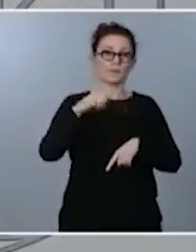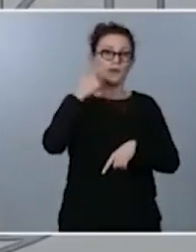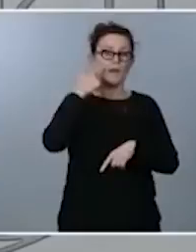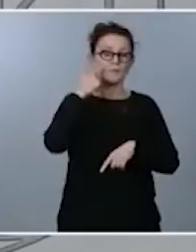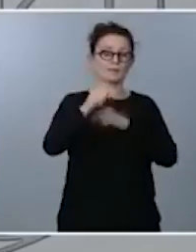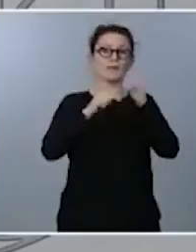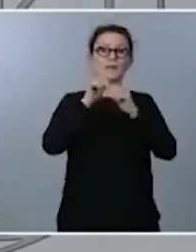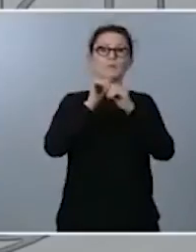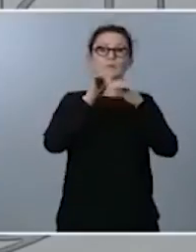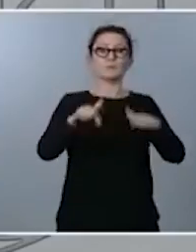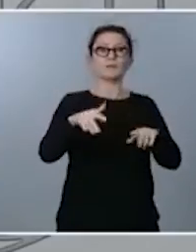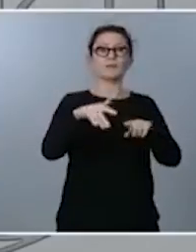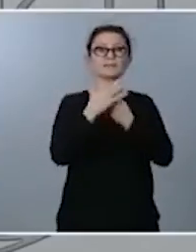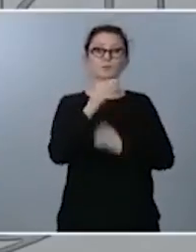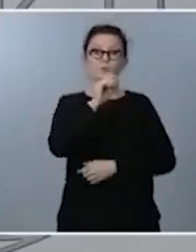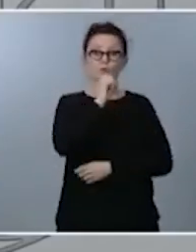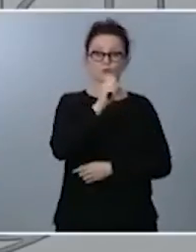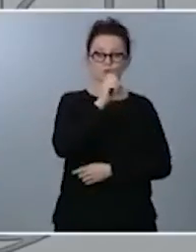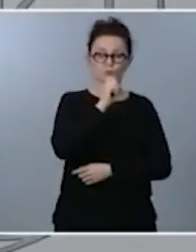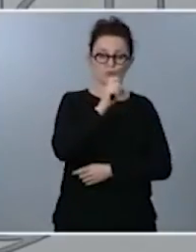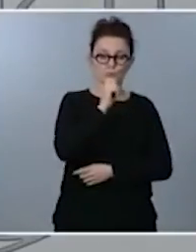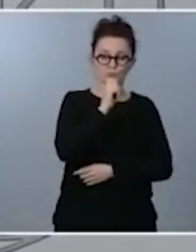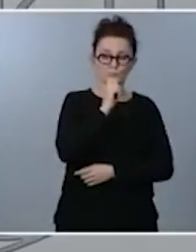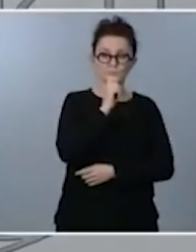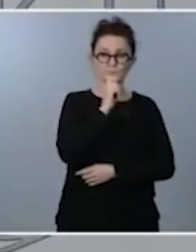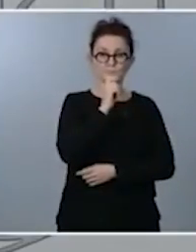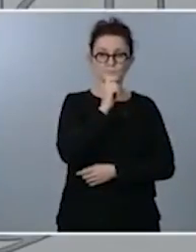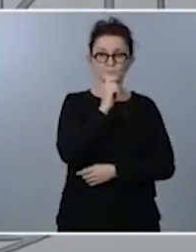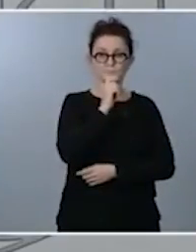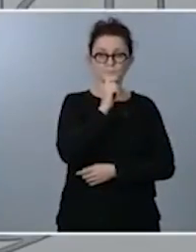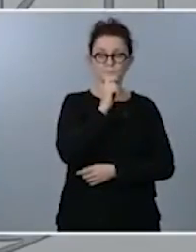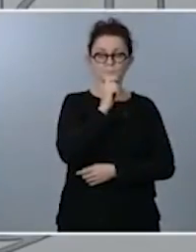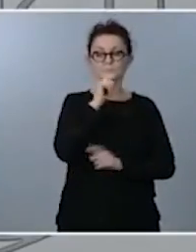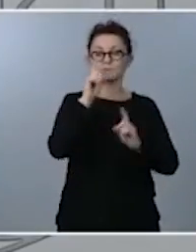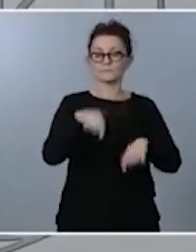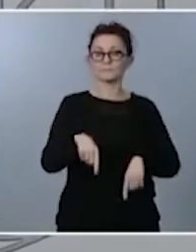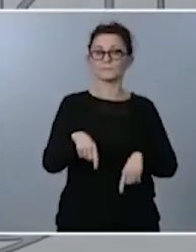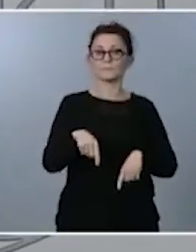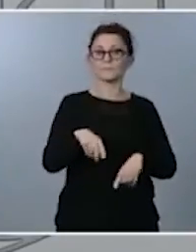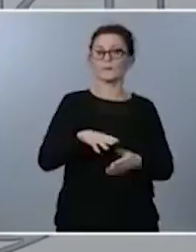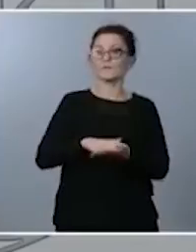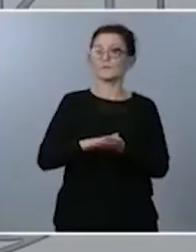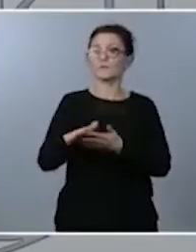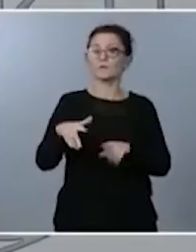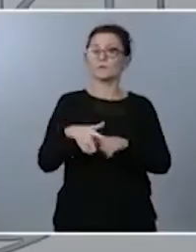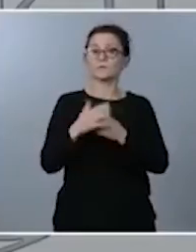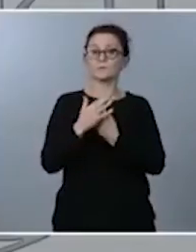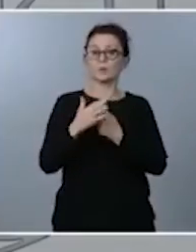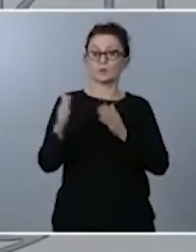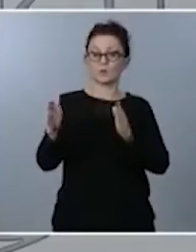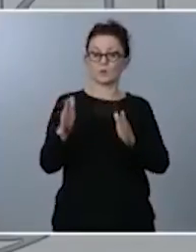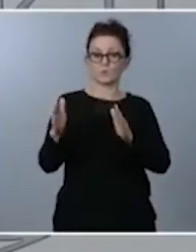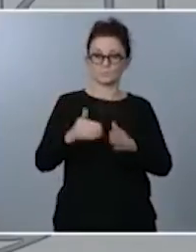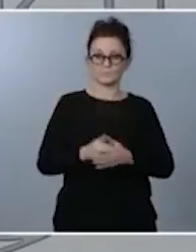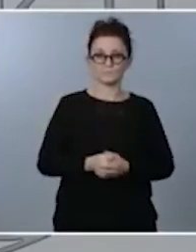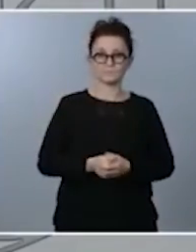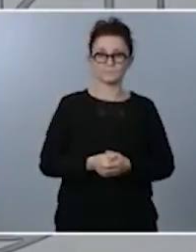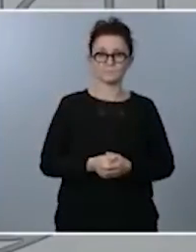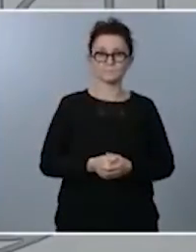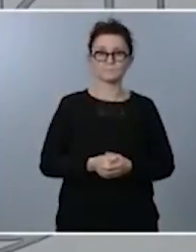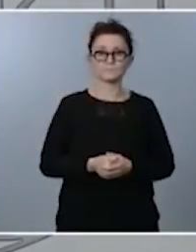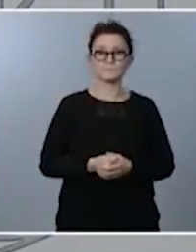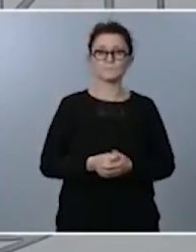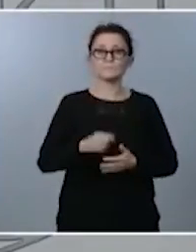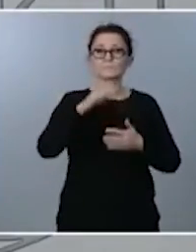del virus del coronavirus y por tanto de la situación que vivimos en este periodo sería imposible hacer un